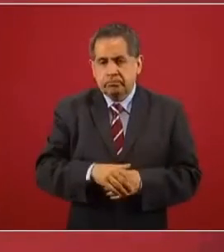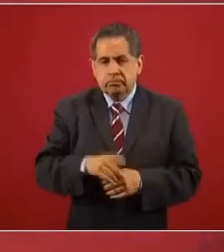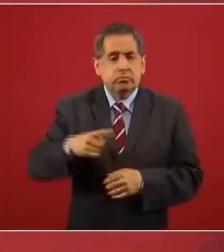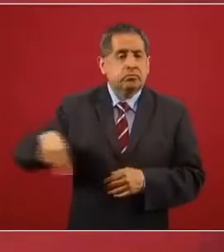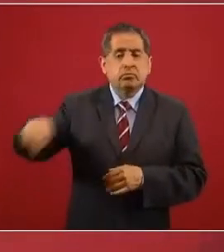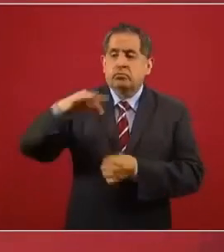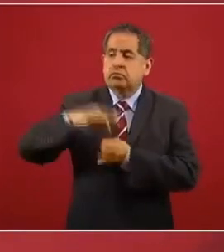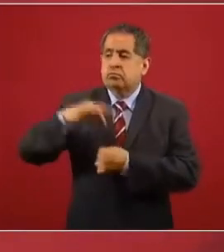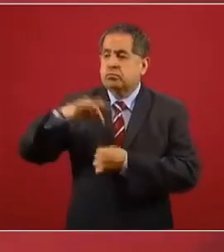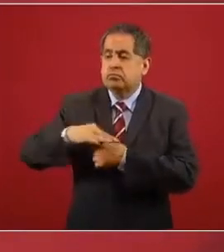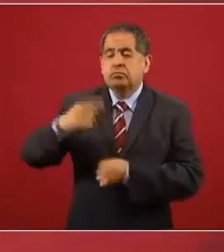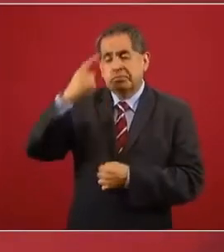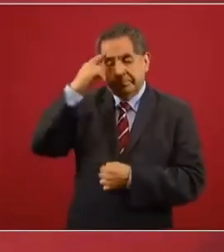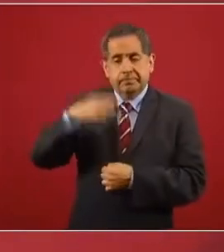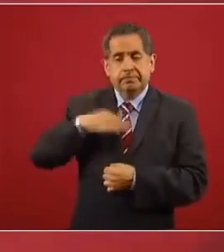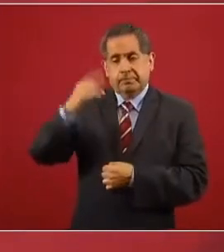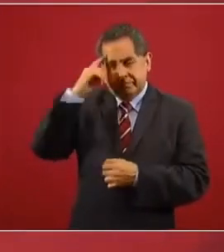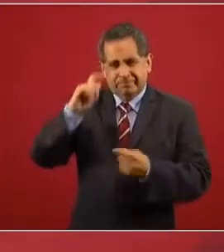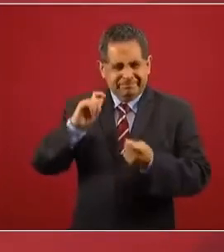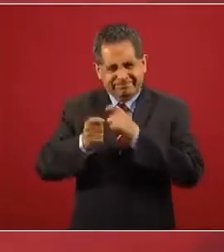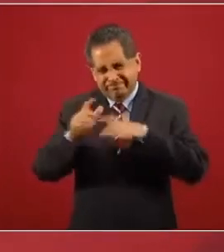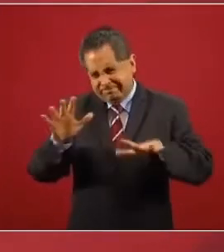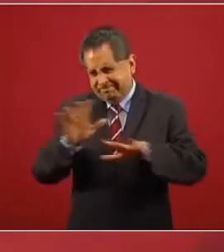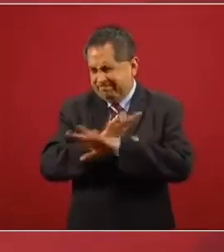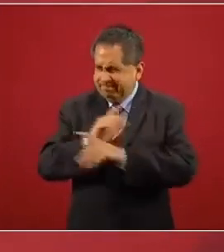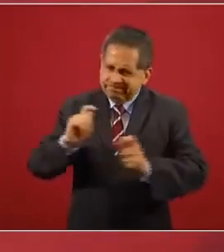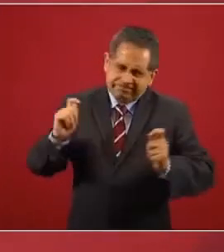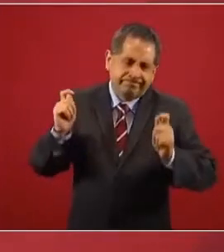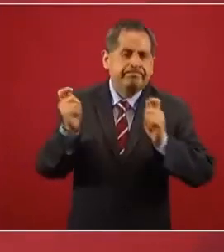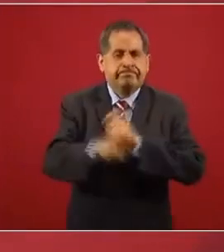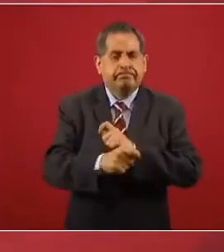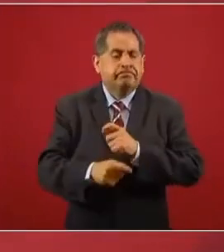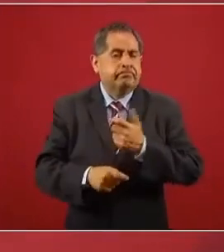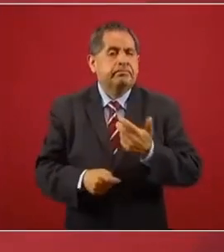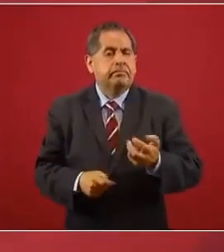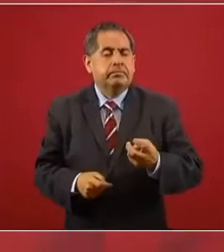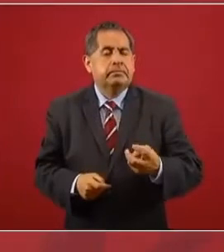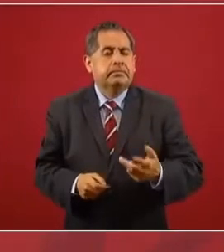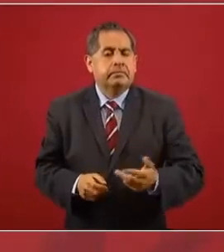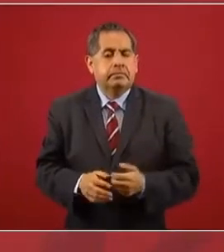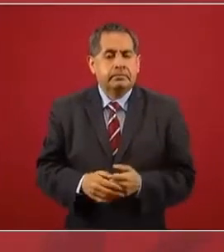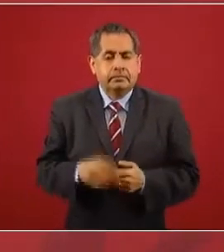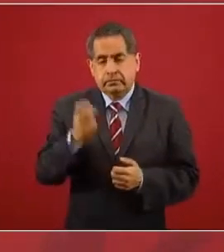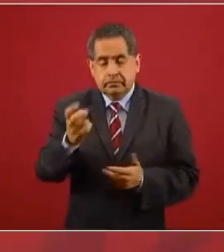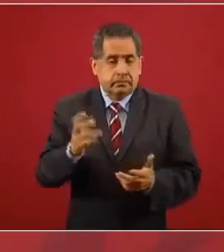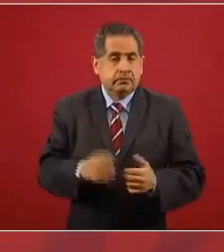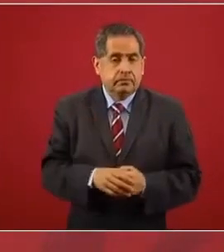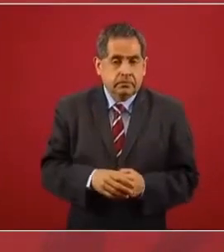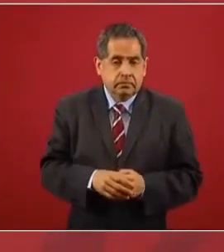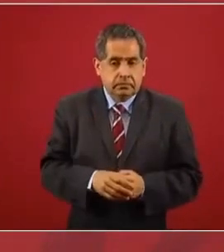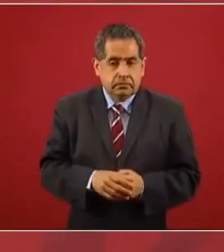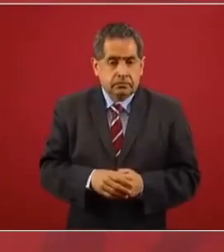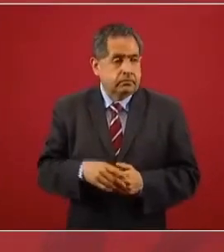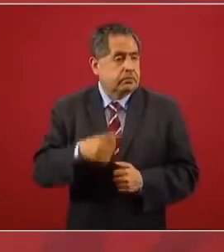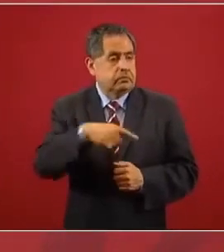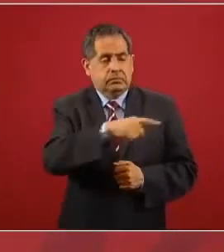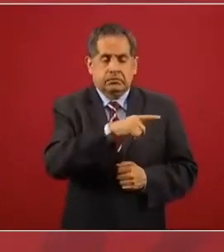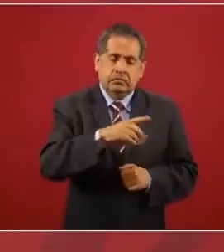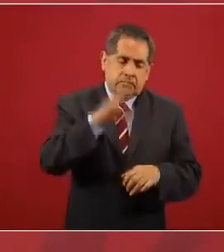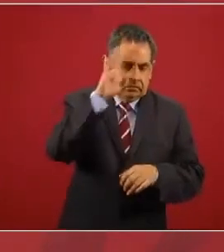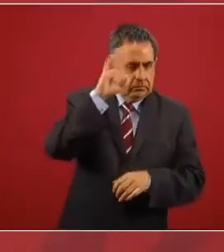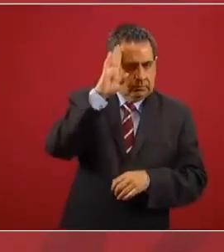eligió para cambiar, para transformar, es que abusaron.